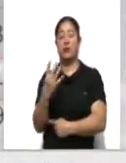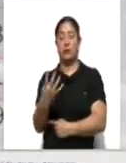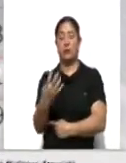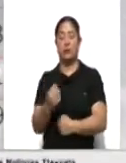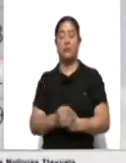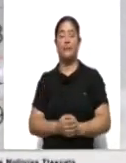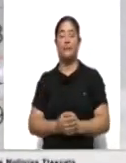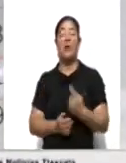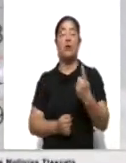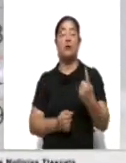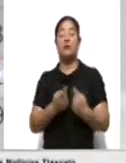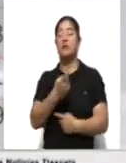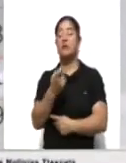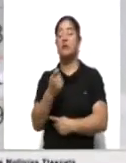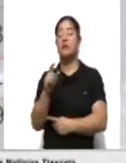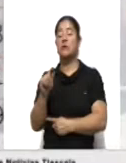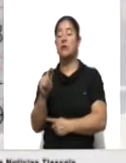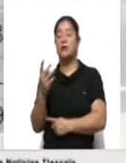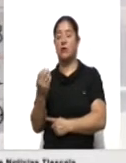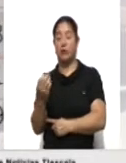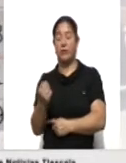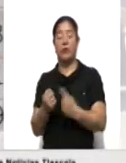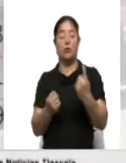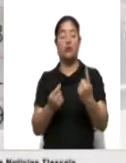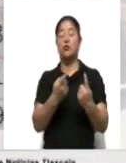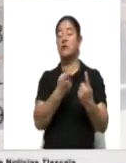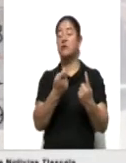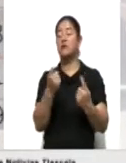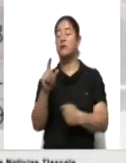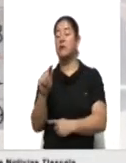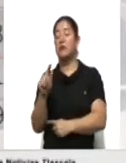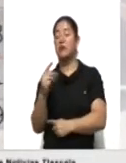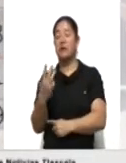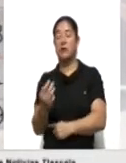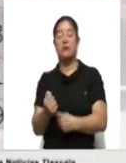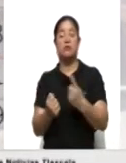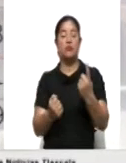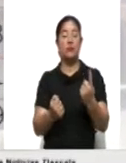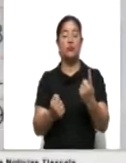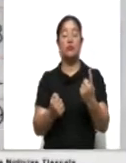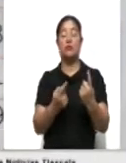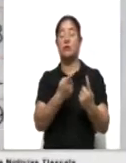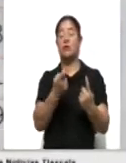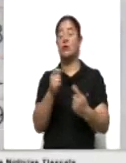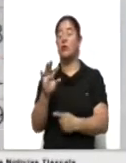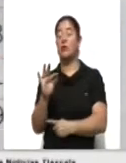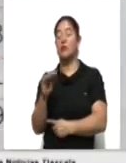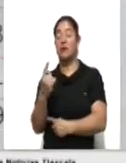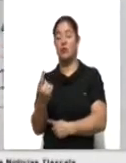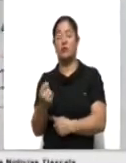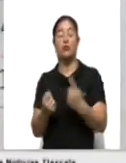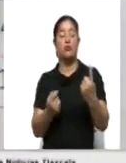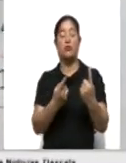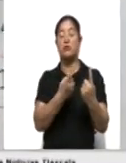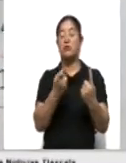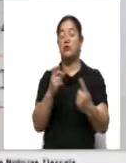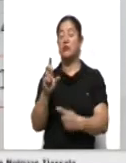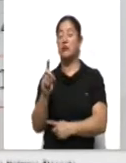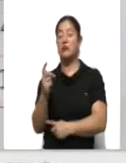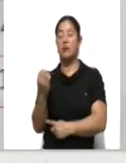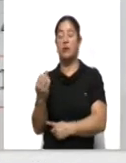Tlaltelulco 179, Tepetitla 173, Xaltocan 141, Tenancingo 139,